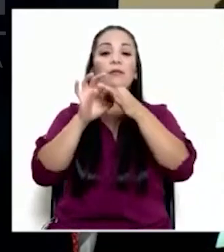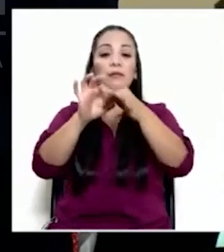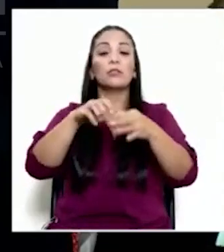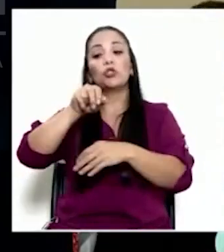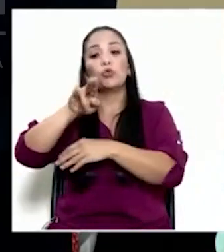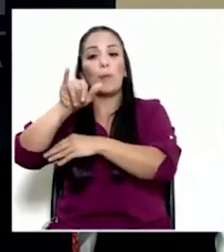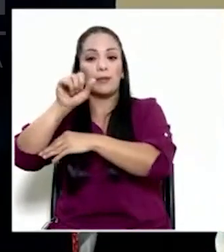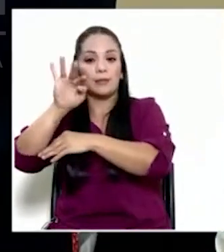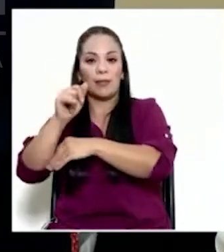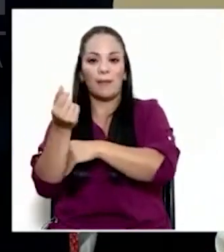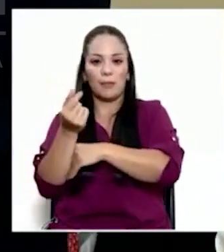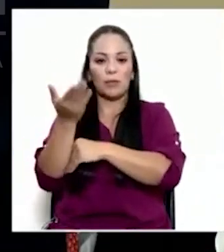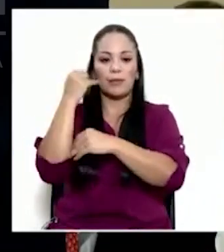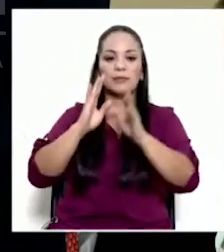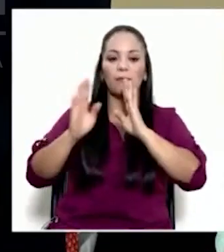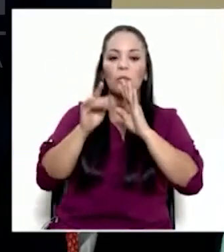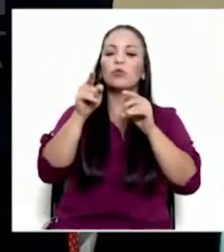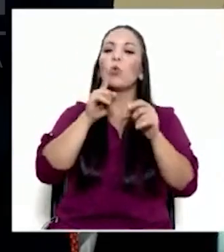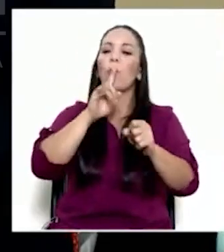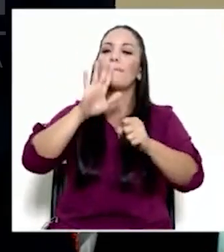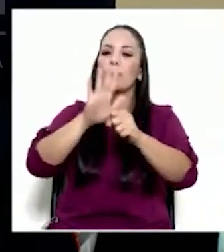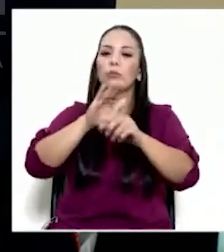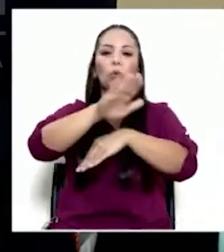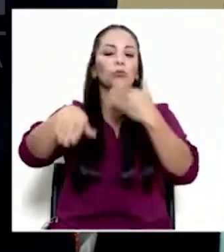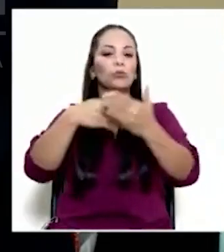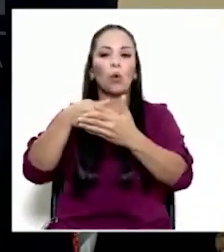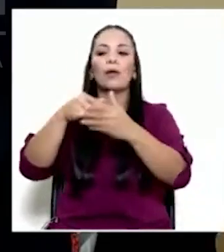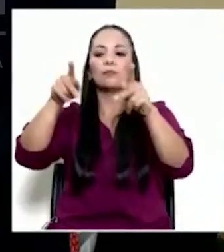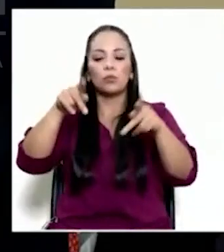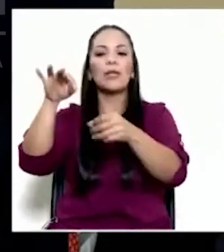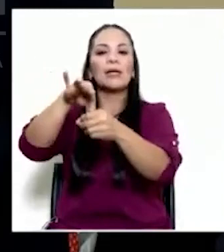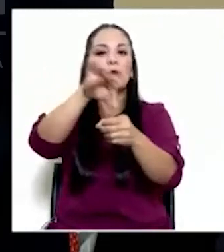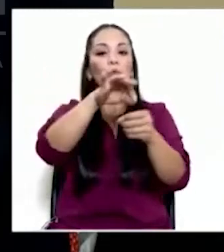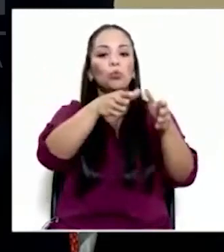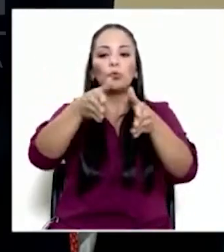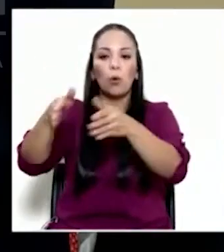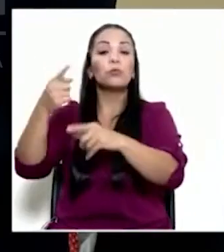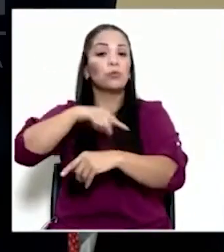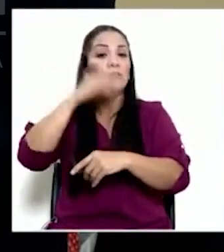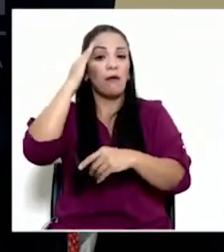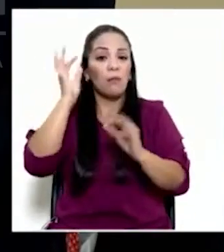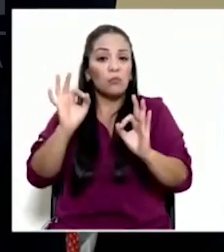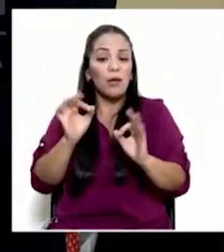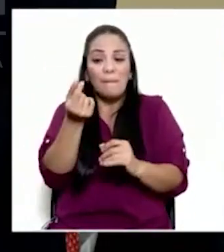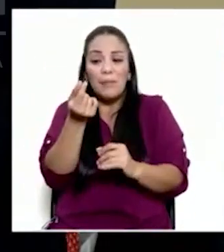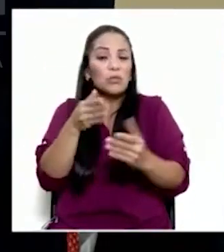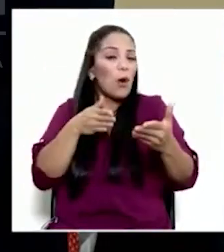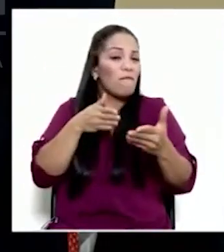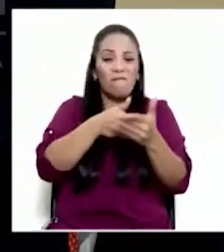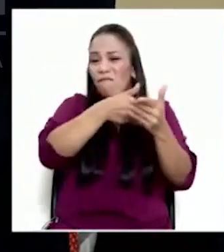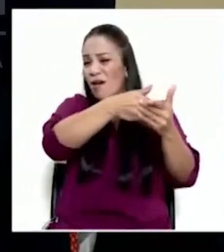subastas de precios, como se había conversado. Y esto es un compromiso con todos los agricultores, porque sabemos muy bien que ese precio afecta